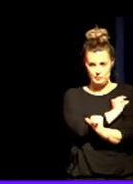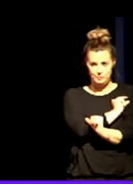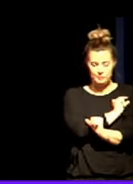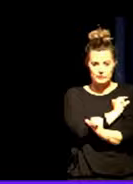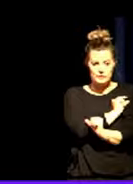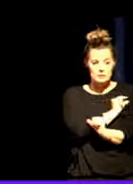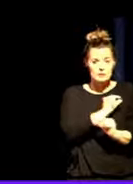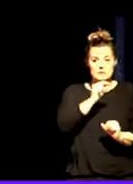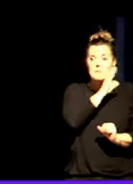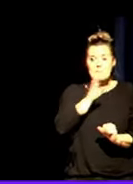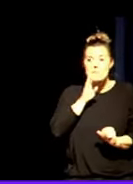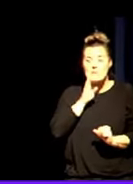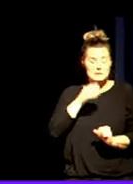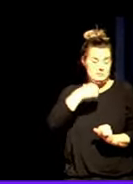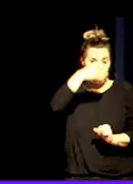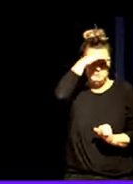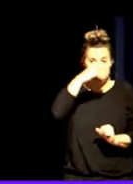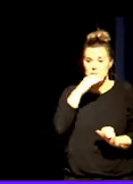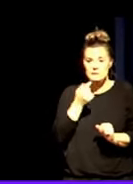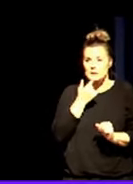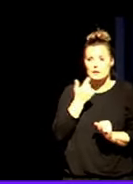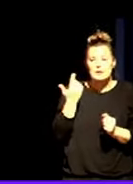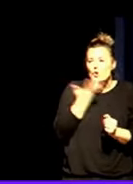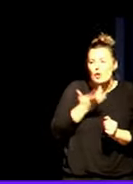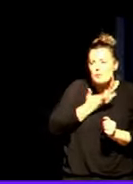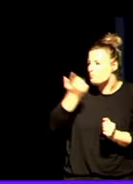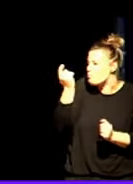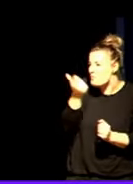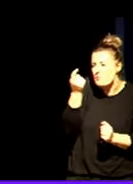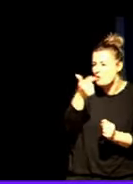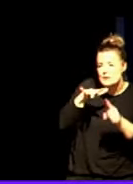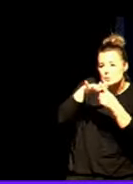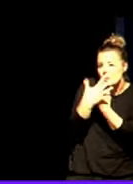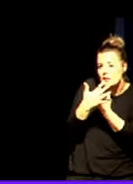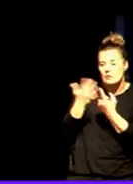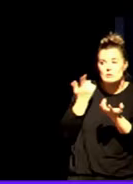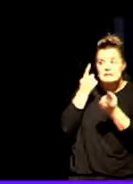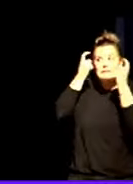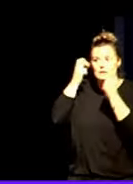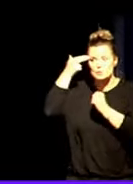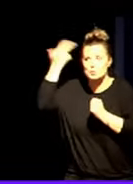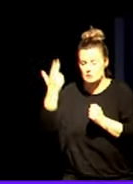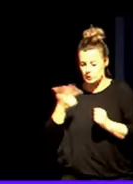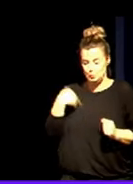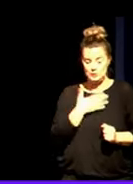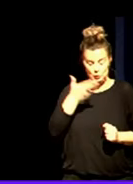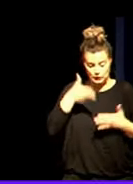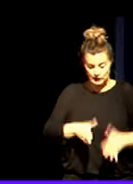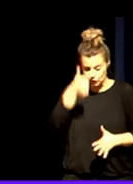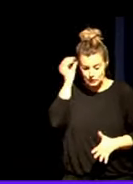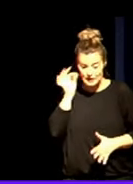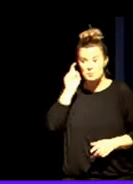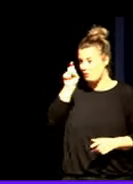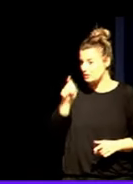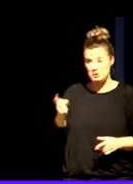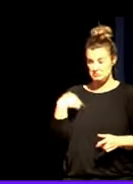las madres y los padres somos conocedores de muy pocas tentativas y muy pocas conductas autolesivas de nuestras hijas e hijos y las profesoras y los